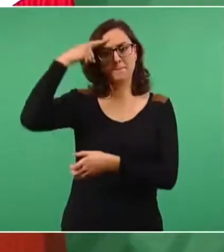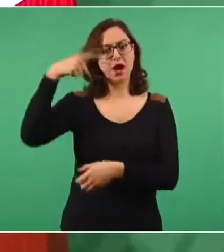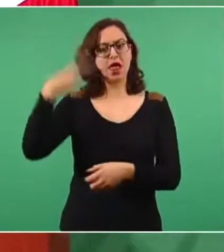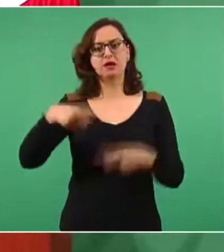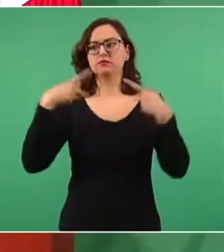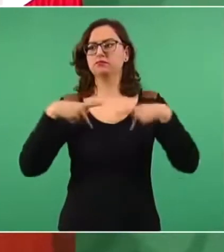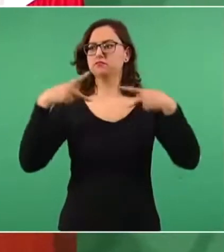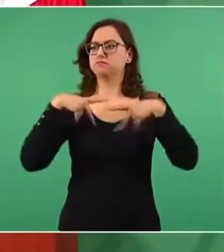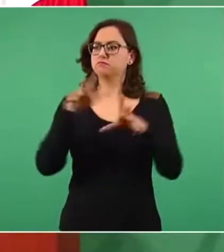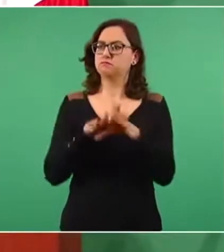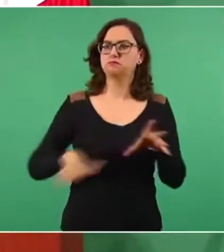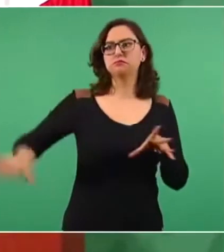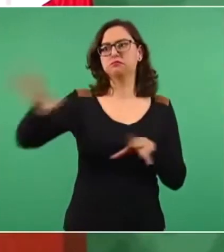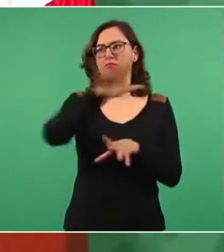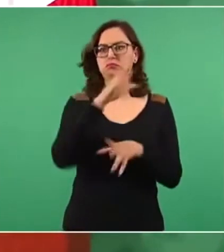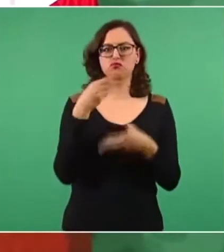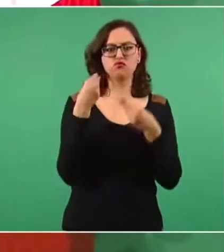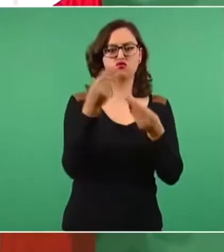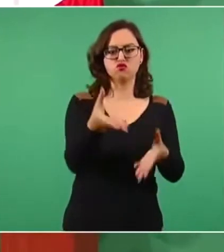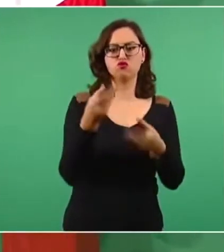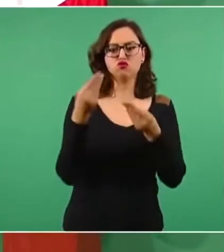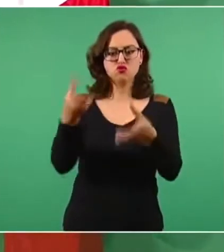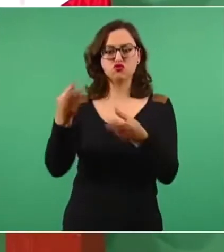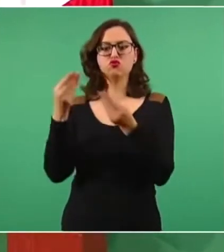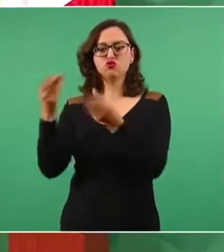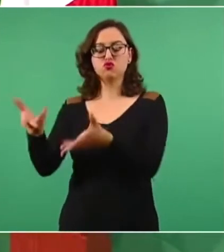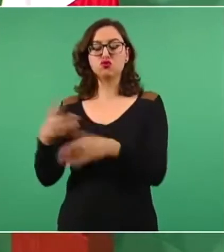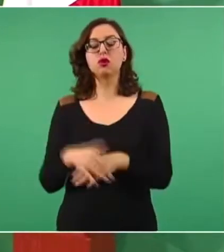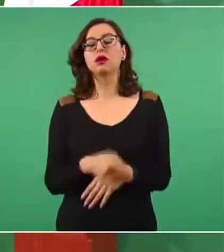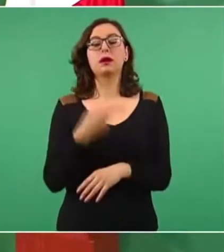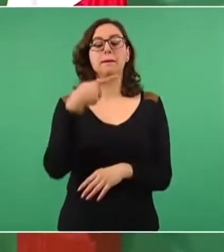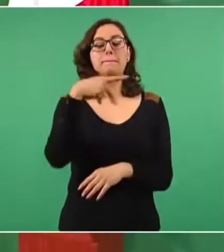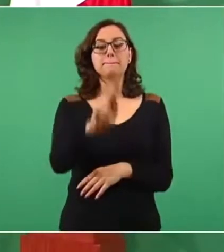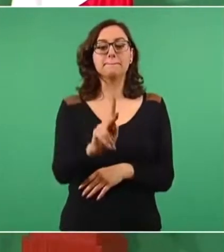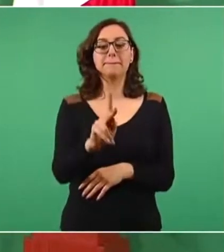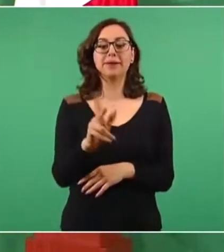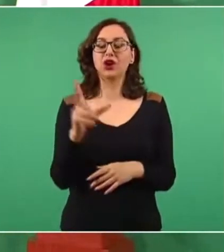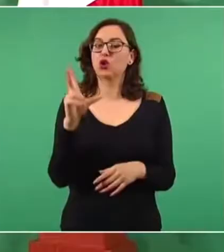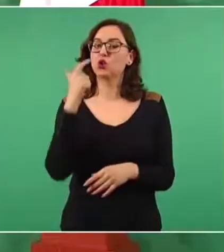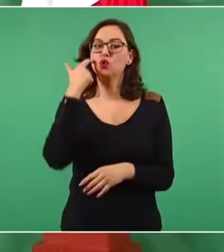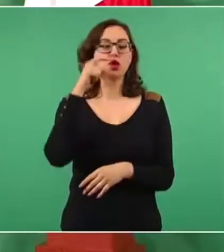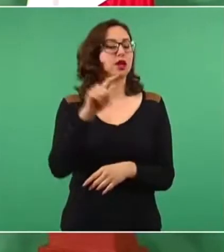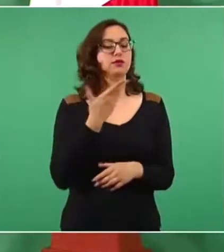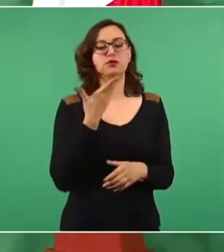Lo que no queremos es endeudar